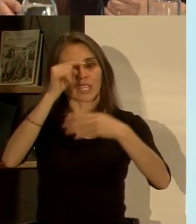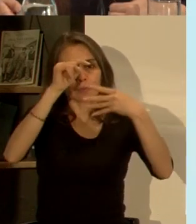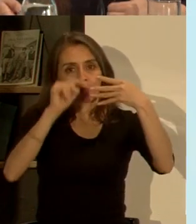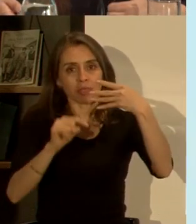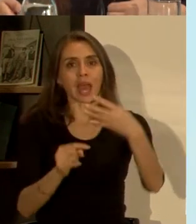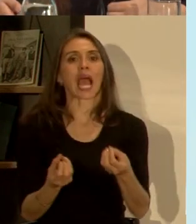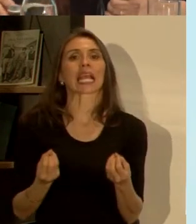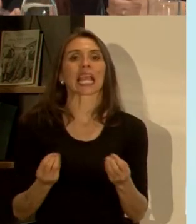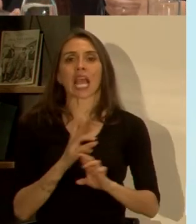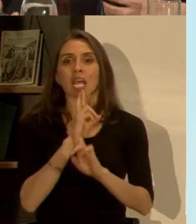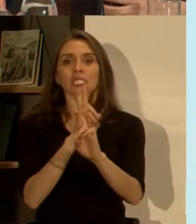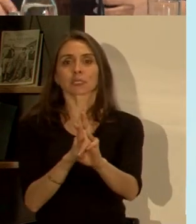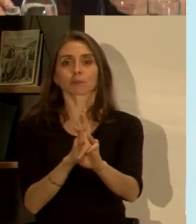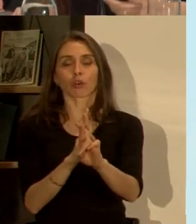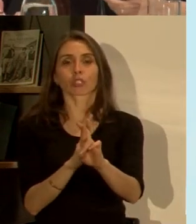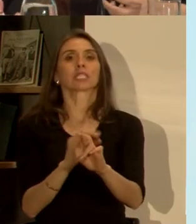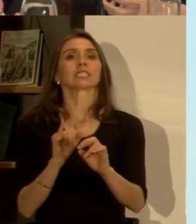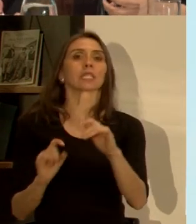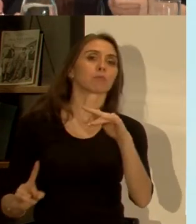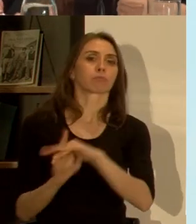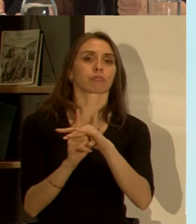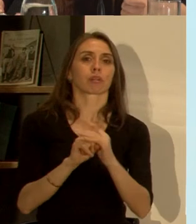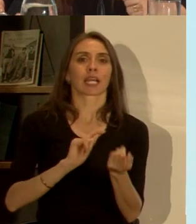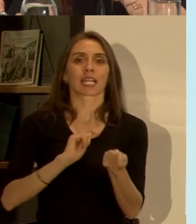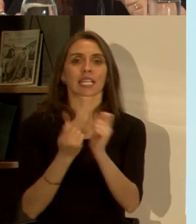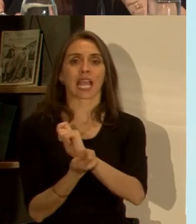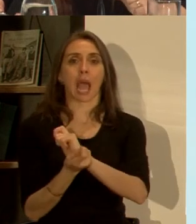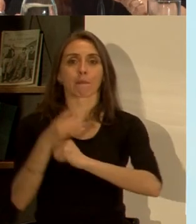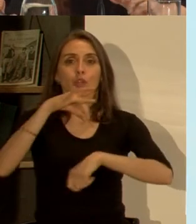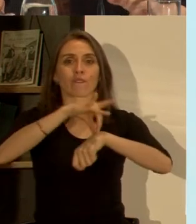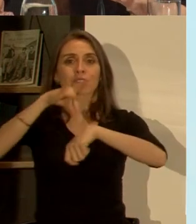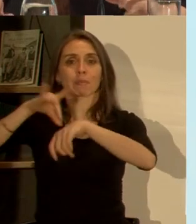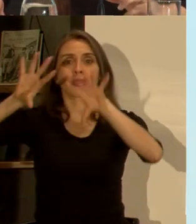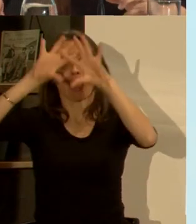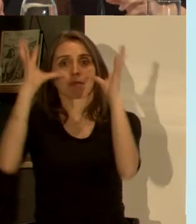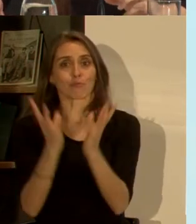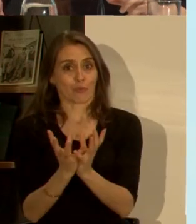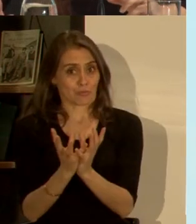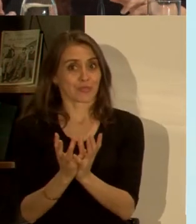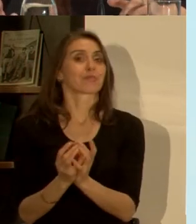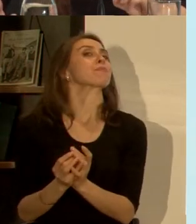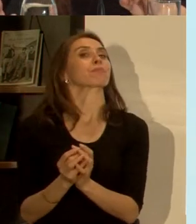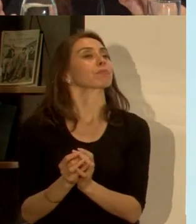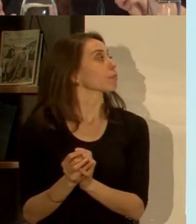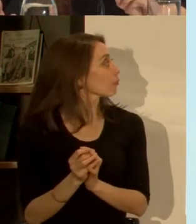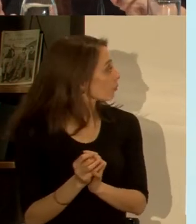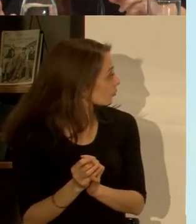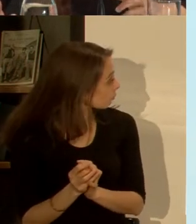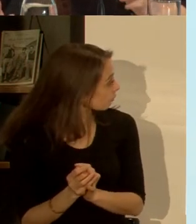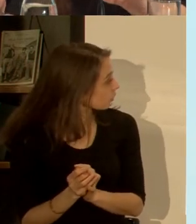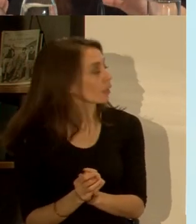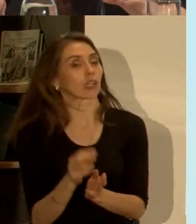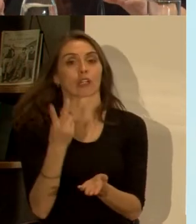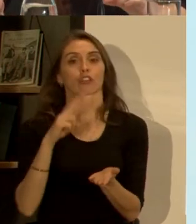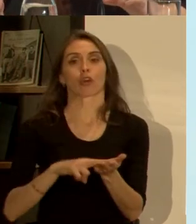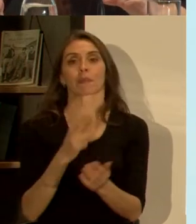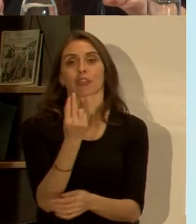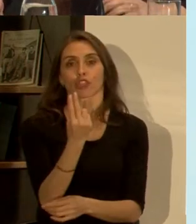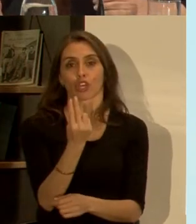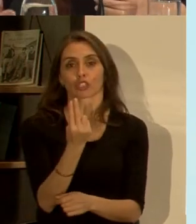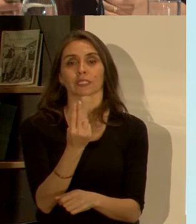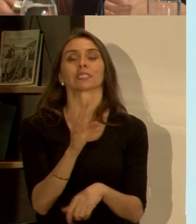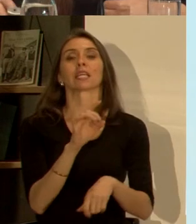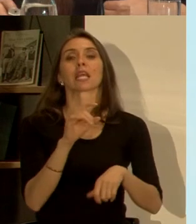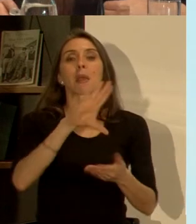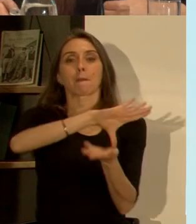tenemos para responder a estos eventos a estos cambios que están apareciendo y se nos dio un tiempo hasta el año 2012 para que los países